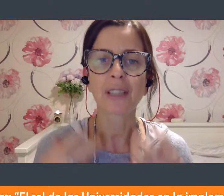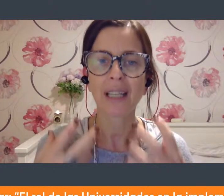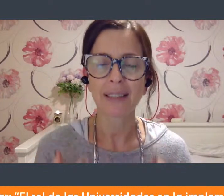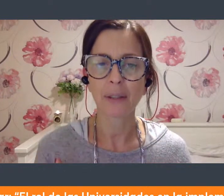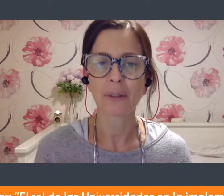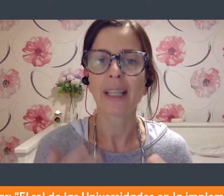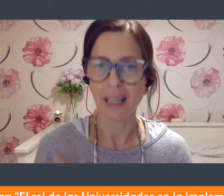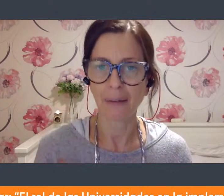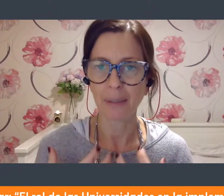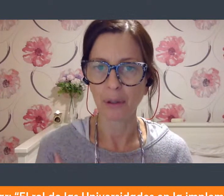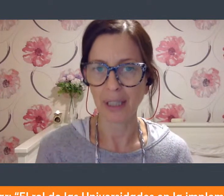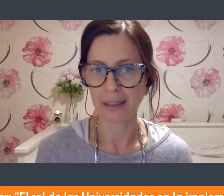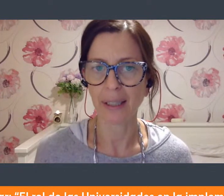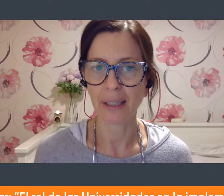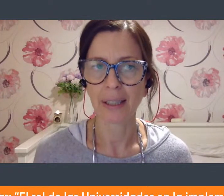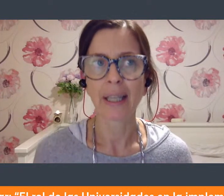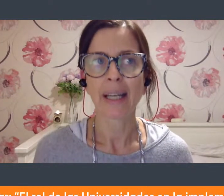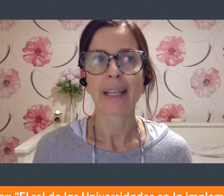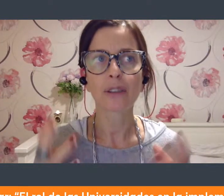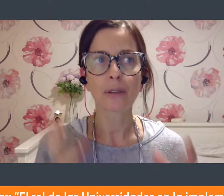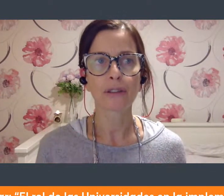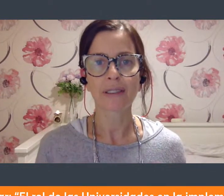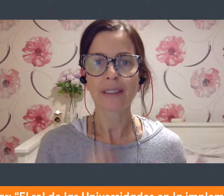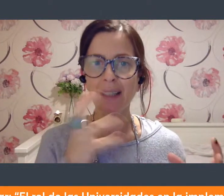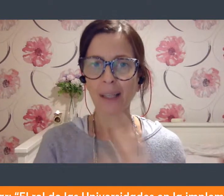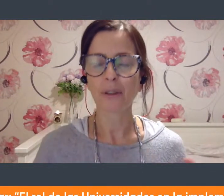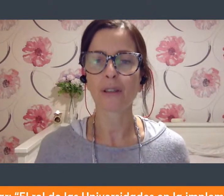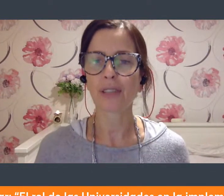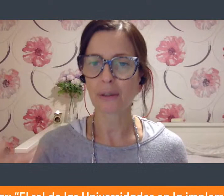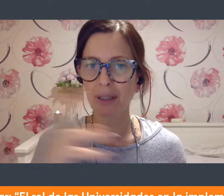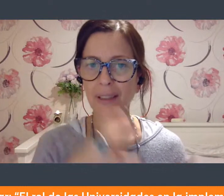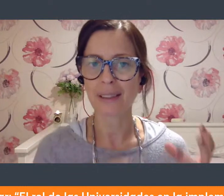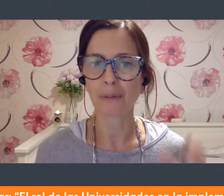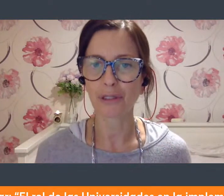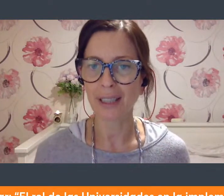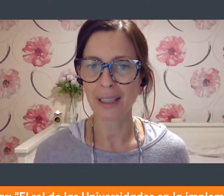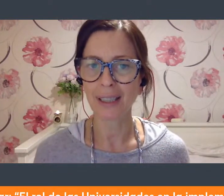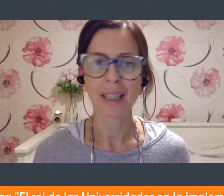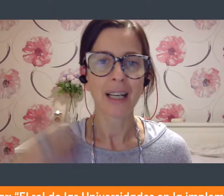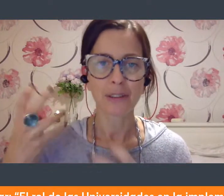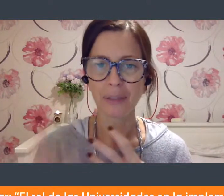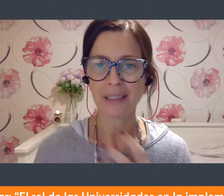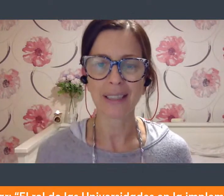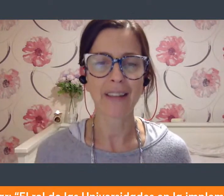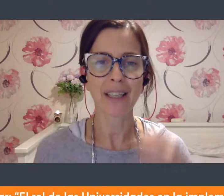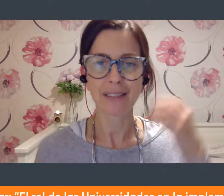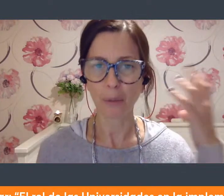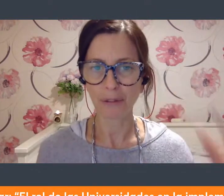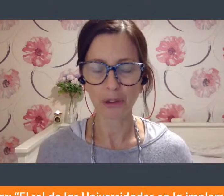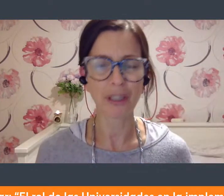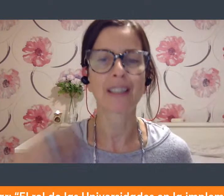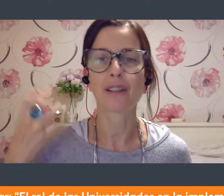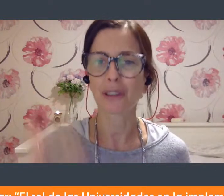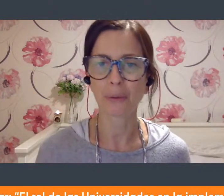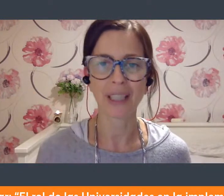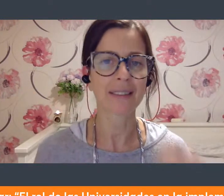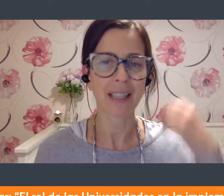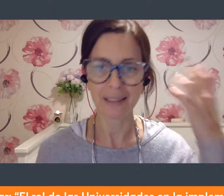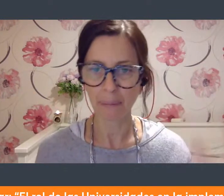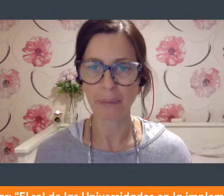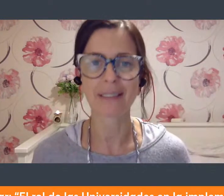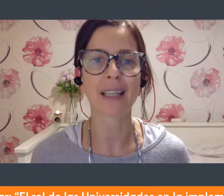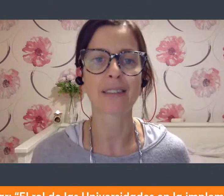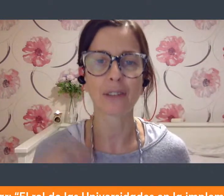reconfiguración del Estado en clave democrática entonces cada uno de los actores que estamos aquí las universidades los profesores los